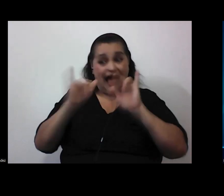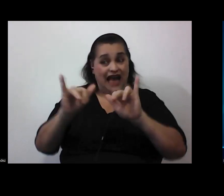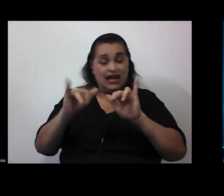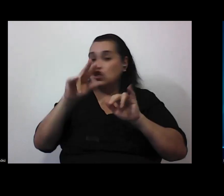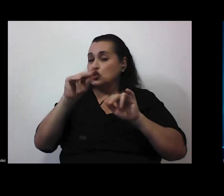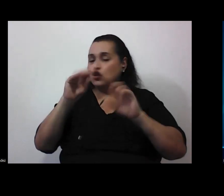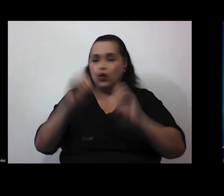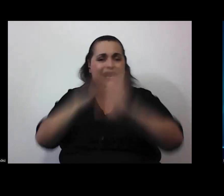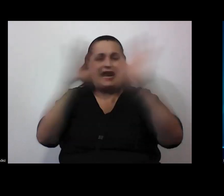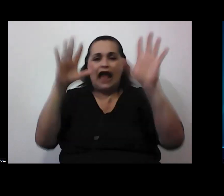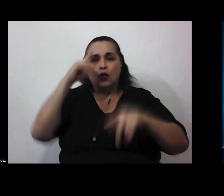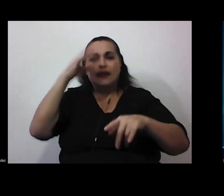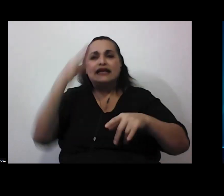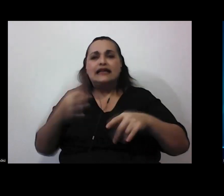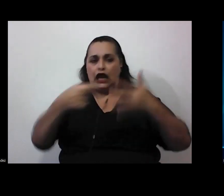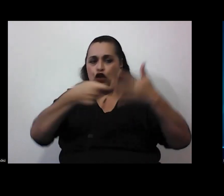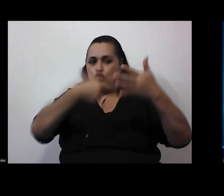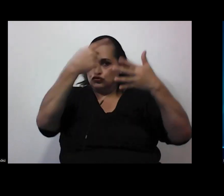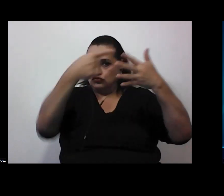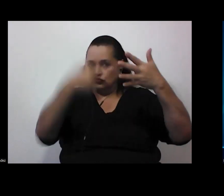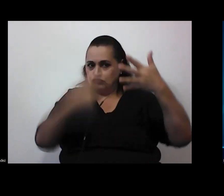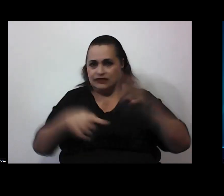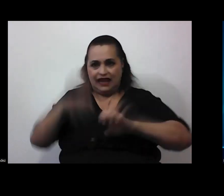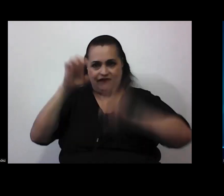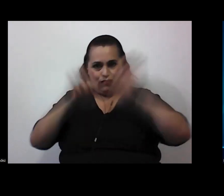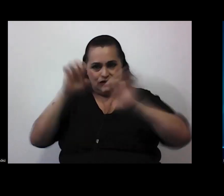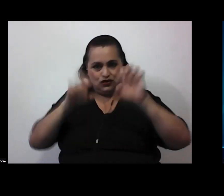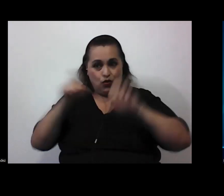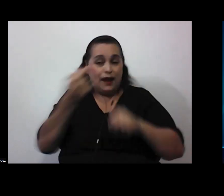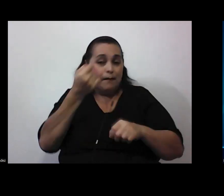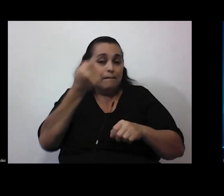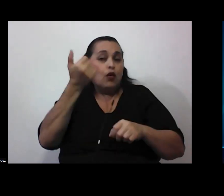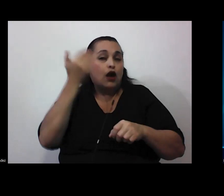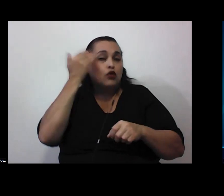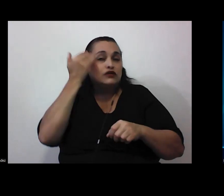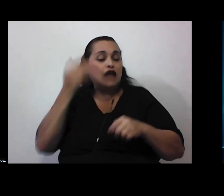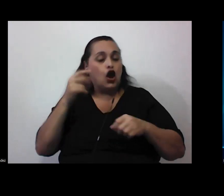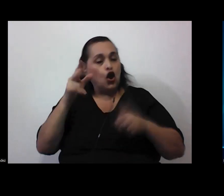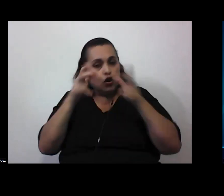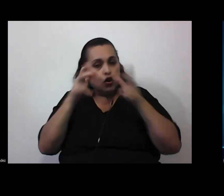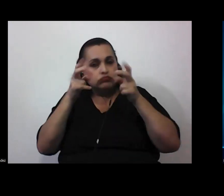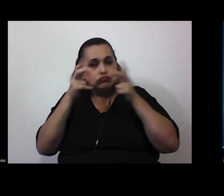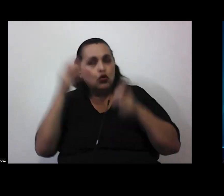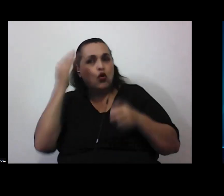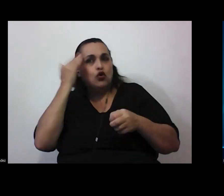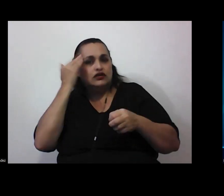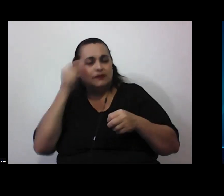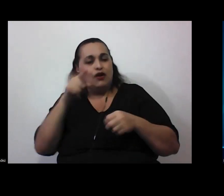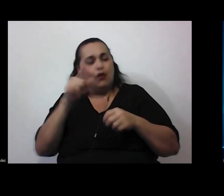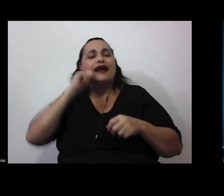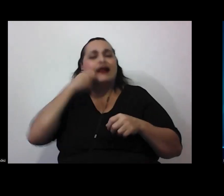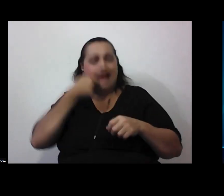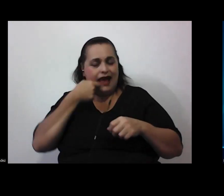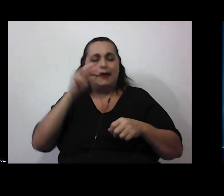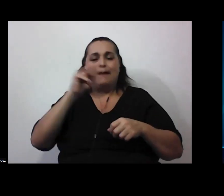los criterios de evaluación o el estudiante tenía poca conciencia acerca de su conocimiento por eso es clave la metacognición también para la